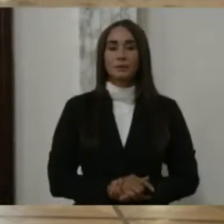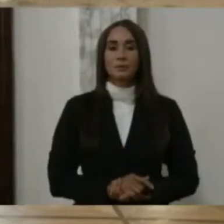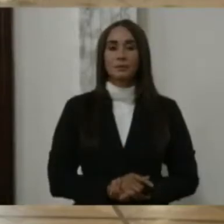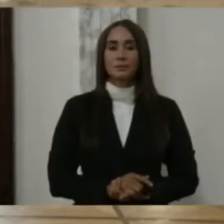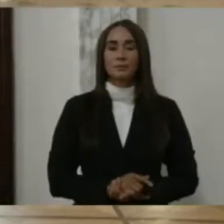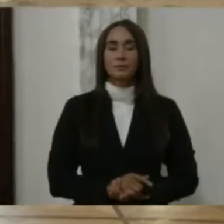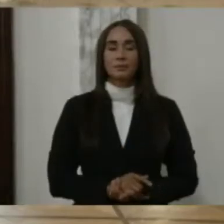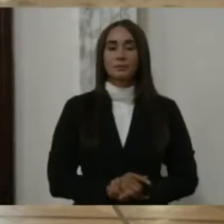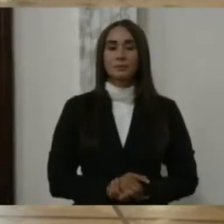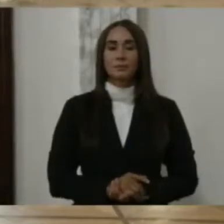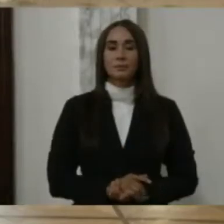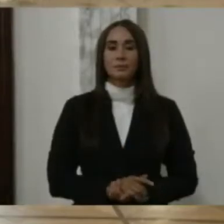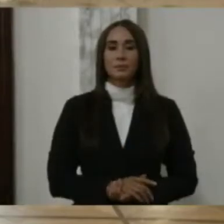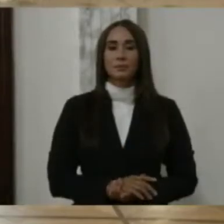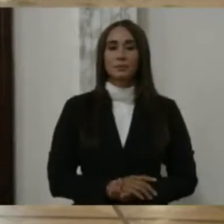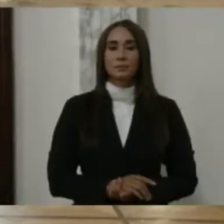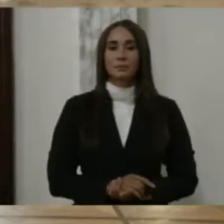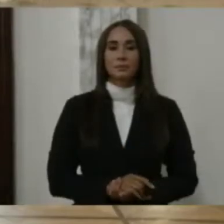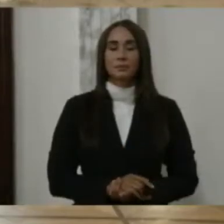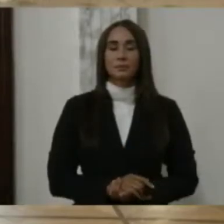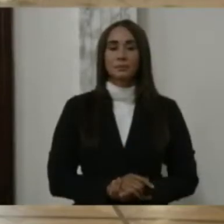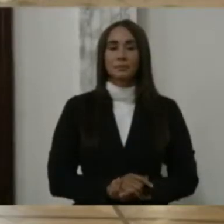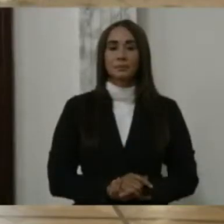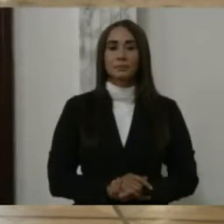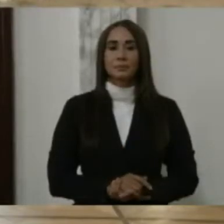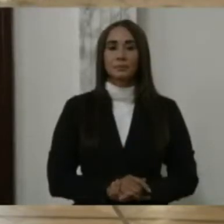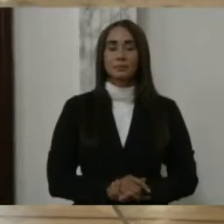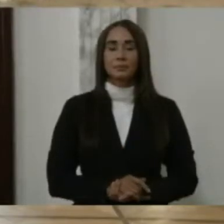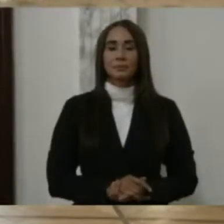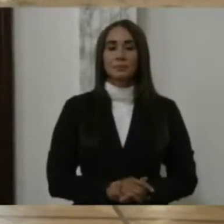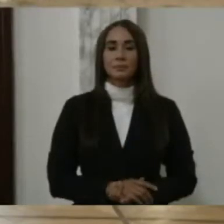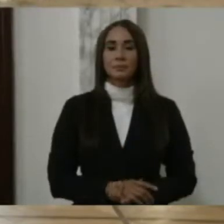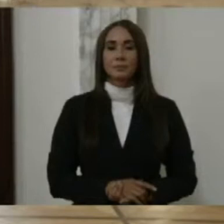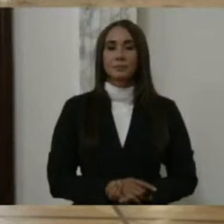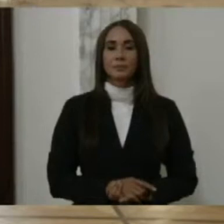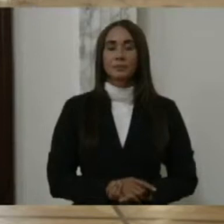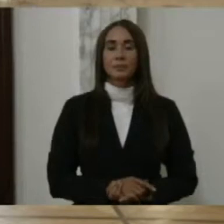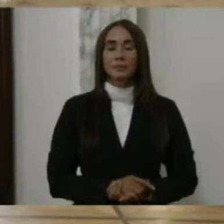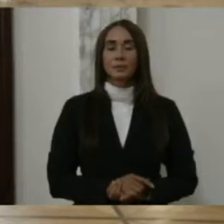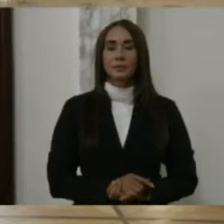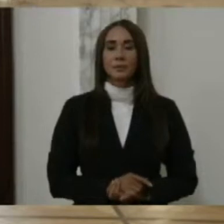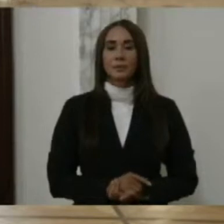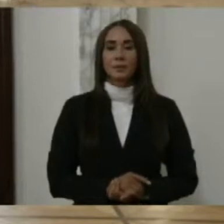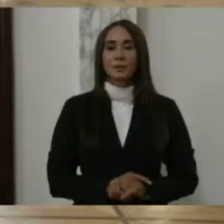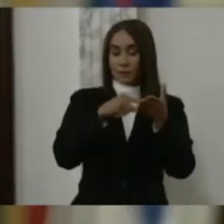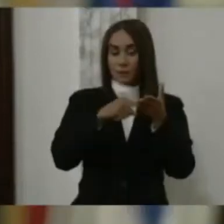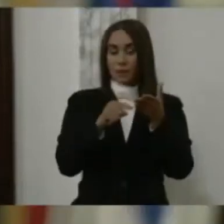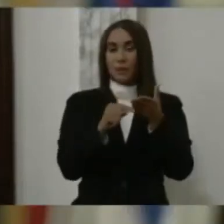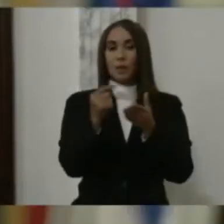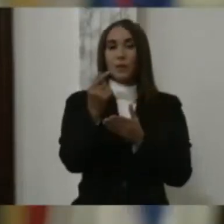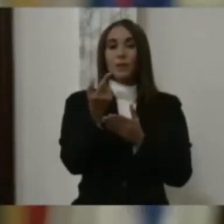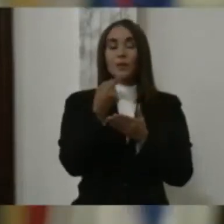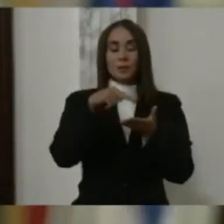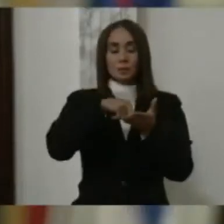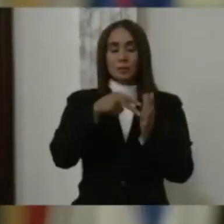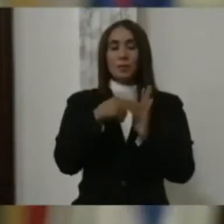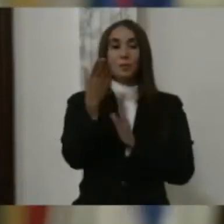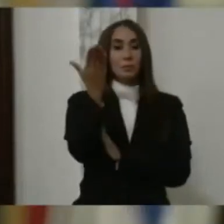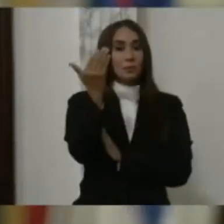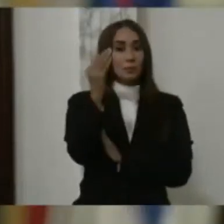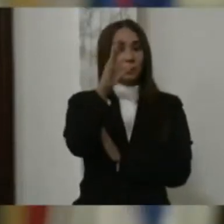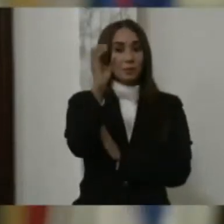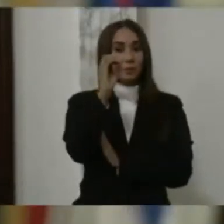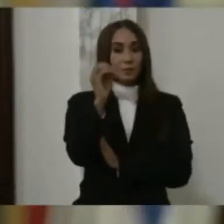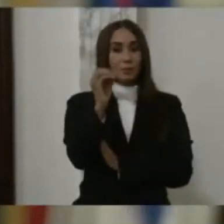construcción de un pozo exploratorio. Esta área, ubicada en la cuenca de la provincia de San Pedro de Macorís, al este del